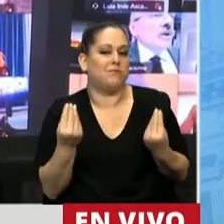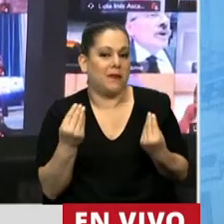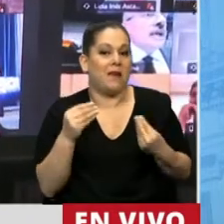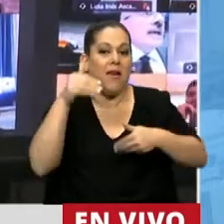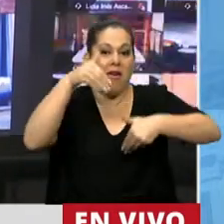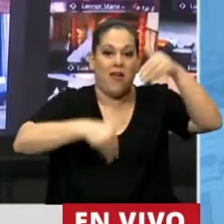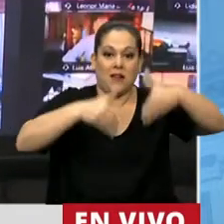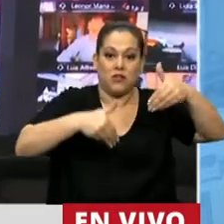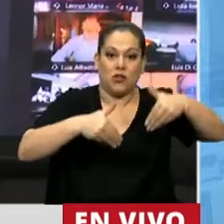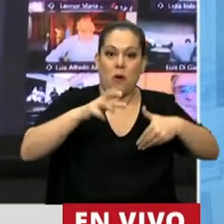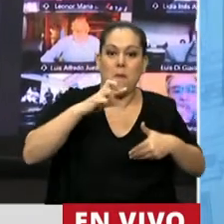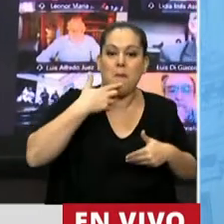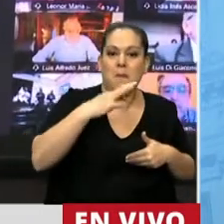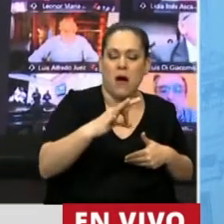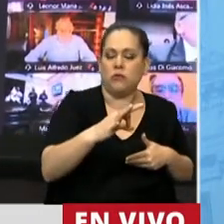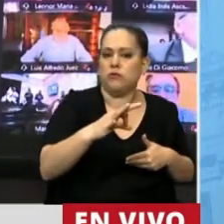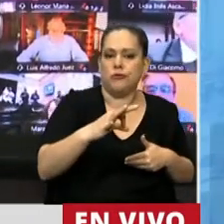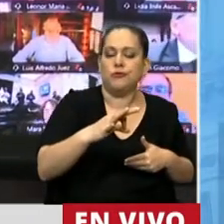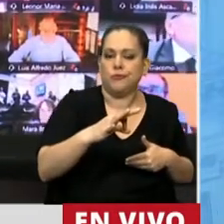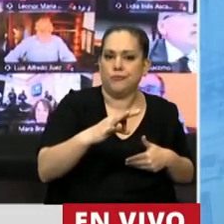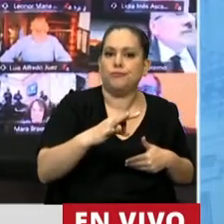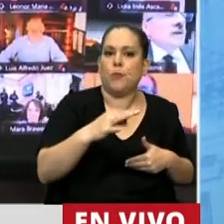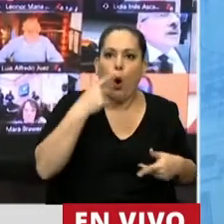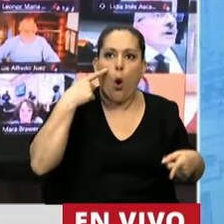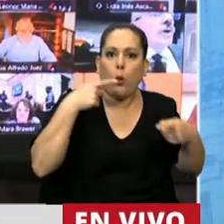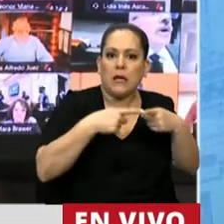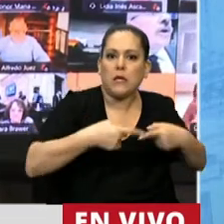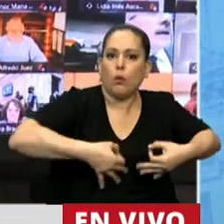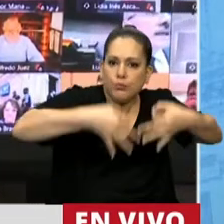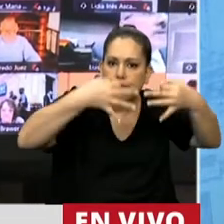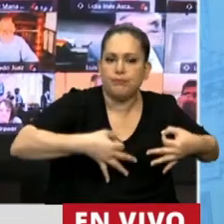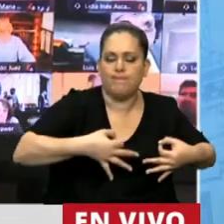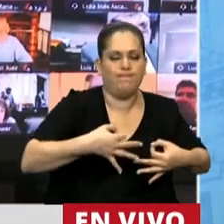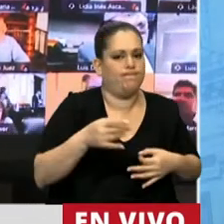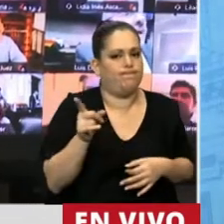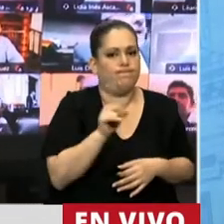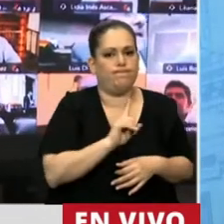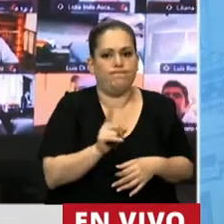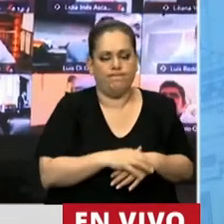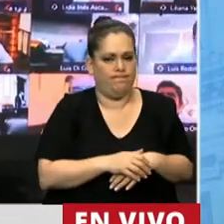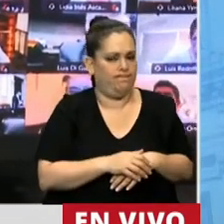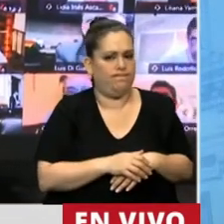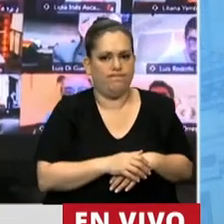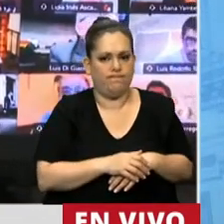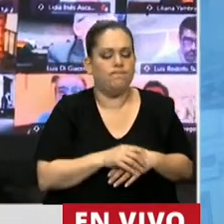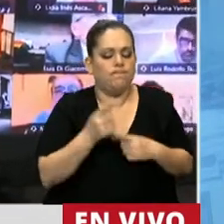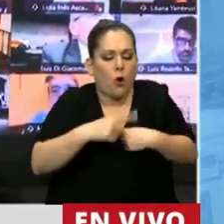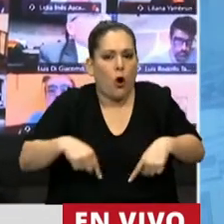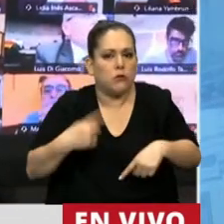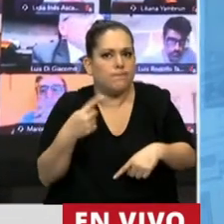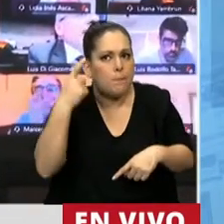primarias no terminaron cumpliendo con el objetivo y con la idea, con la premisa que tenía